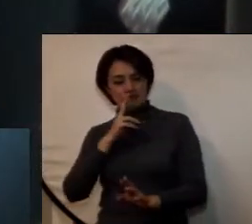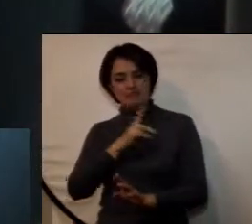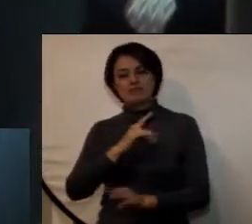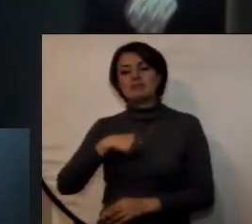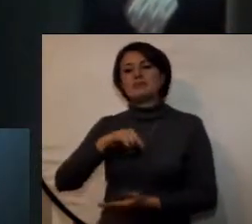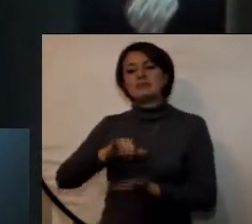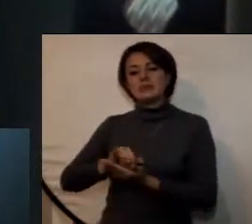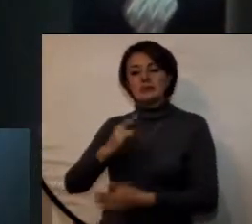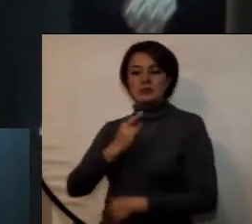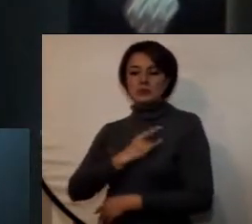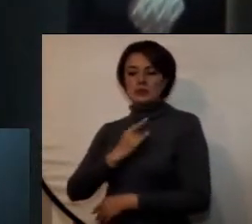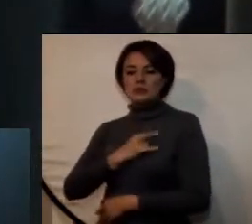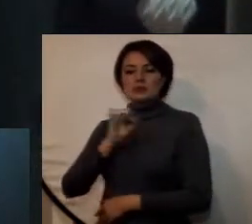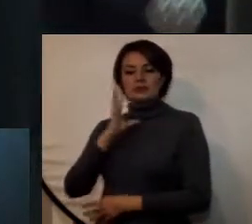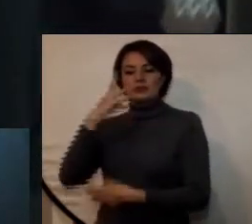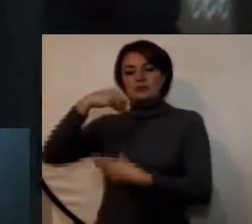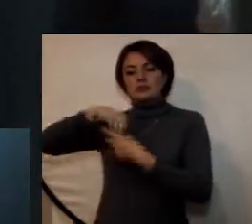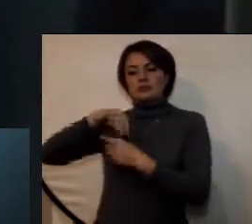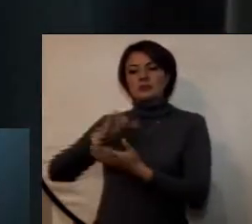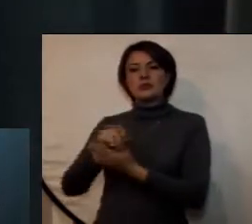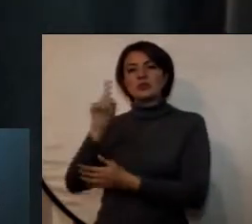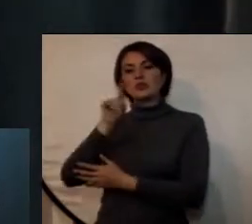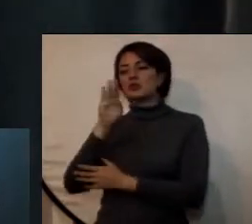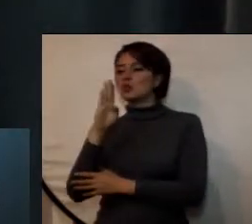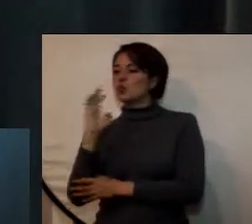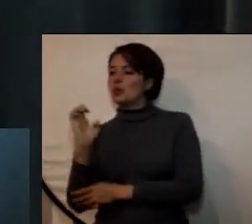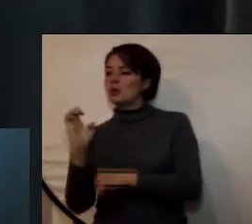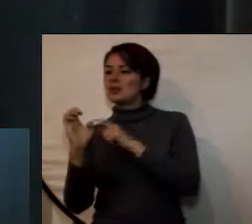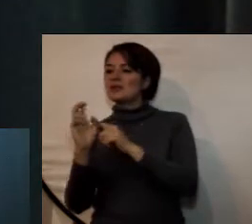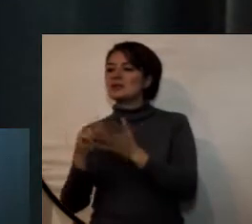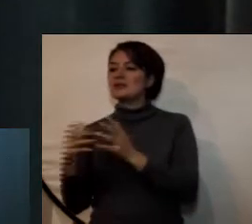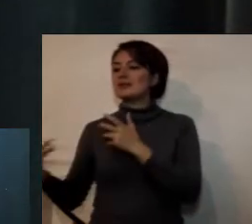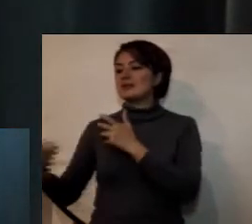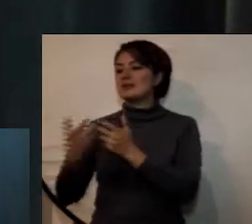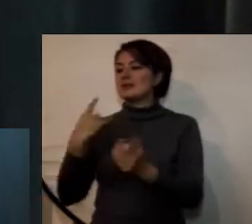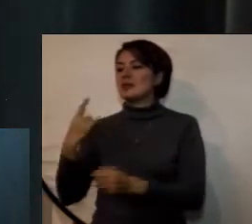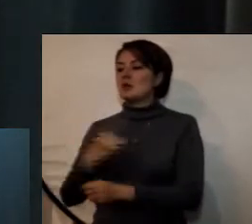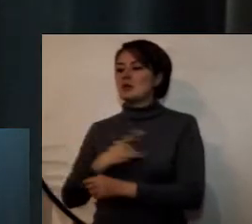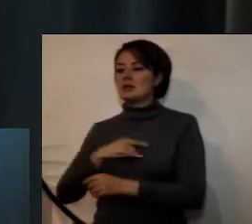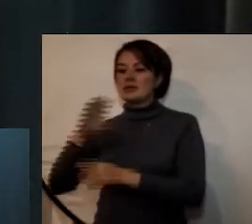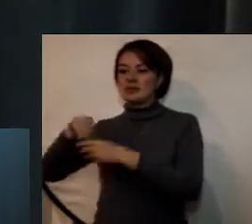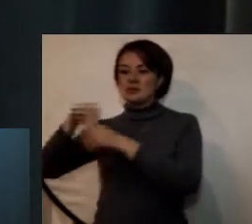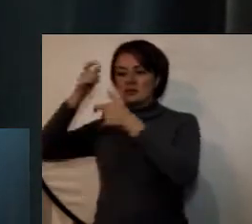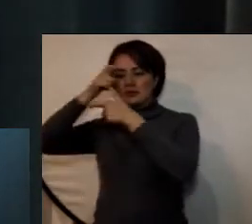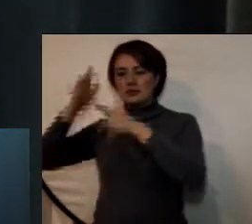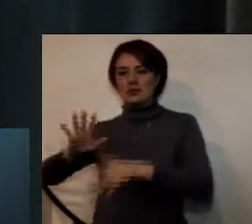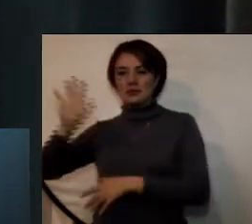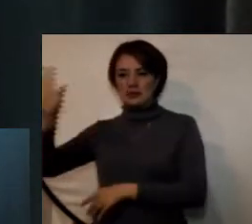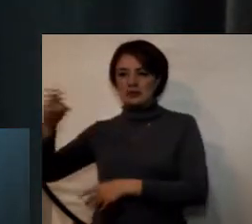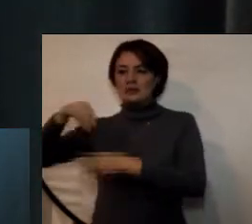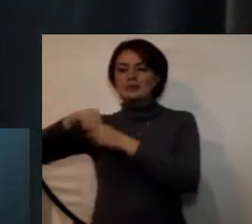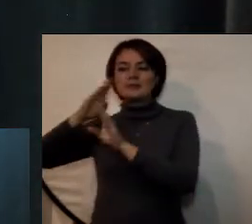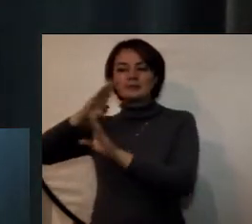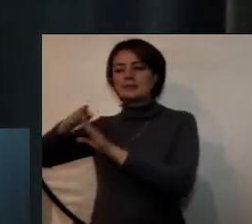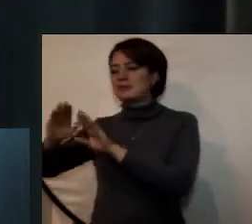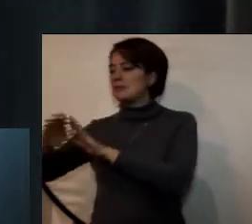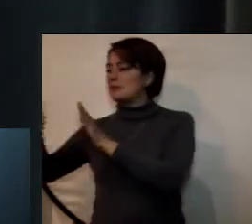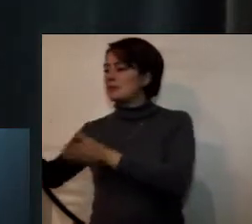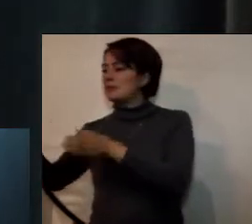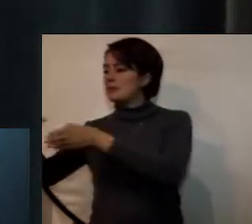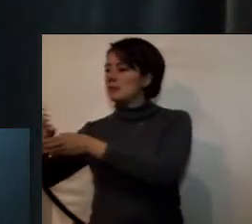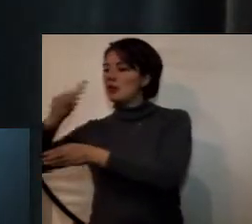participa al interior del SUE el sistema de universidades estatales propiamente en la mesa de